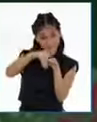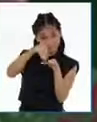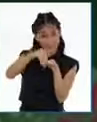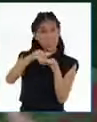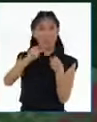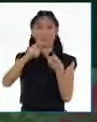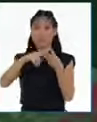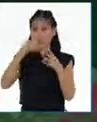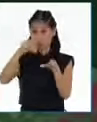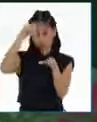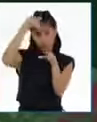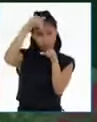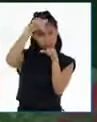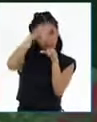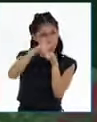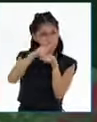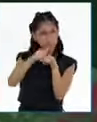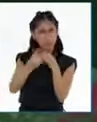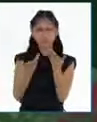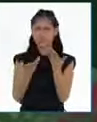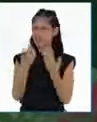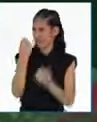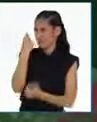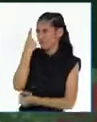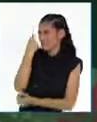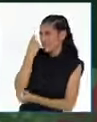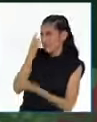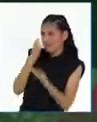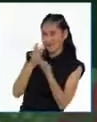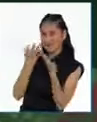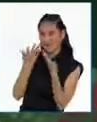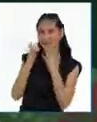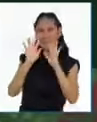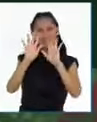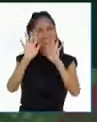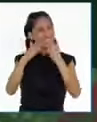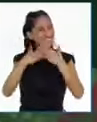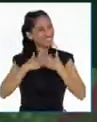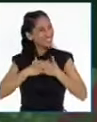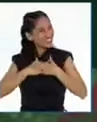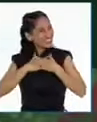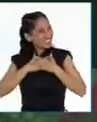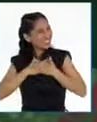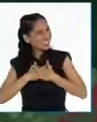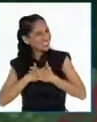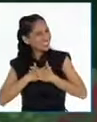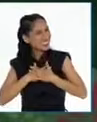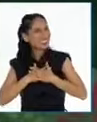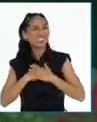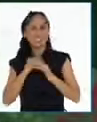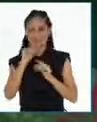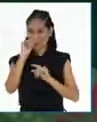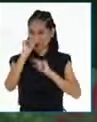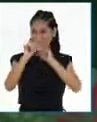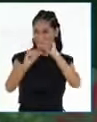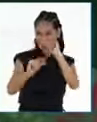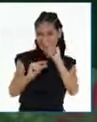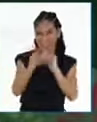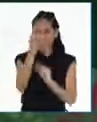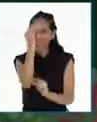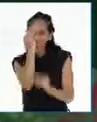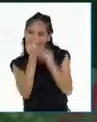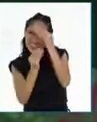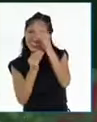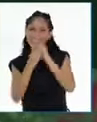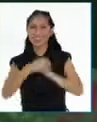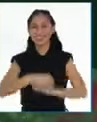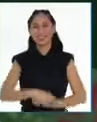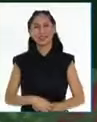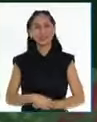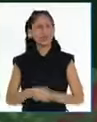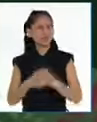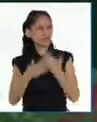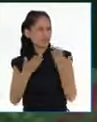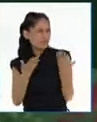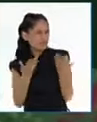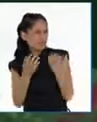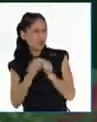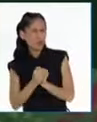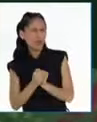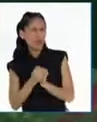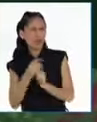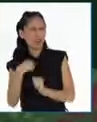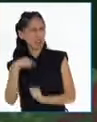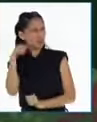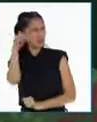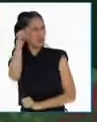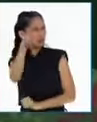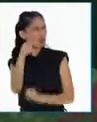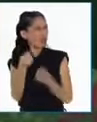ánfora. ¿Qué? ¡No entendí nada! Tranquilo, Edwin. Lo irán descubriendo. ¿Y cómo llegamos allá?